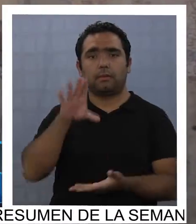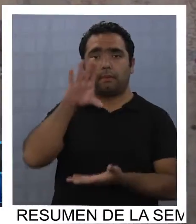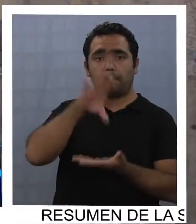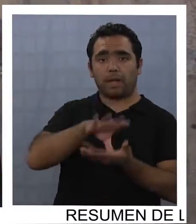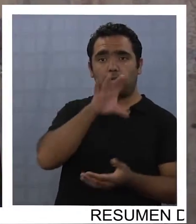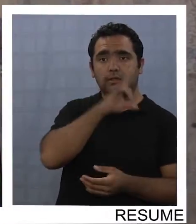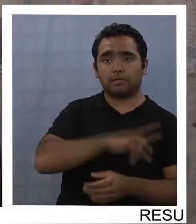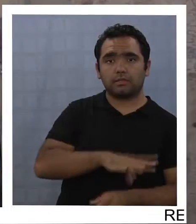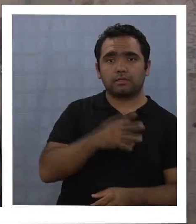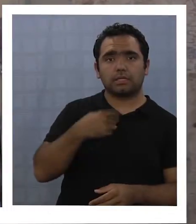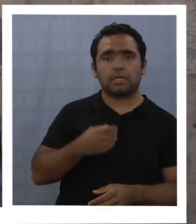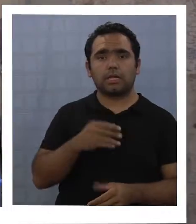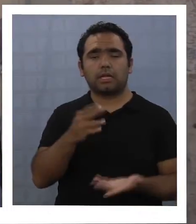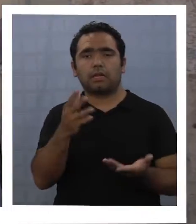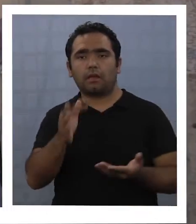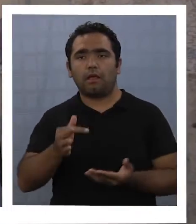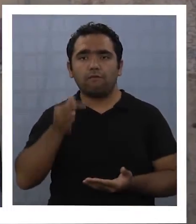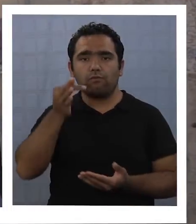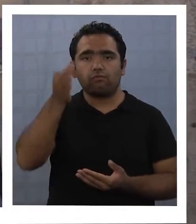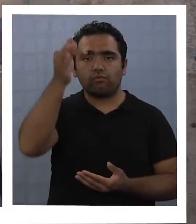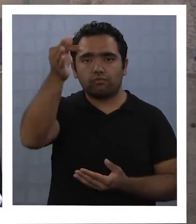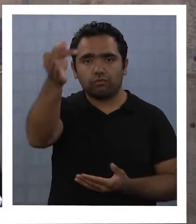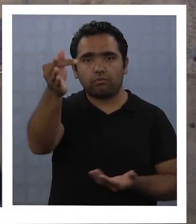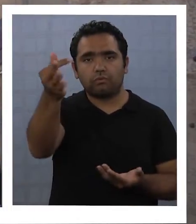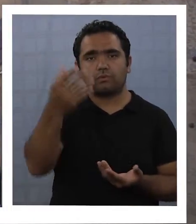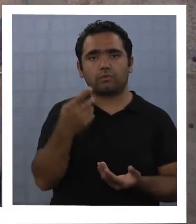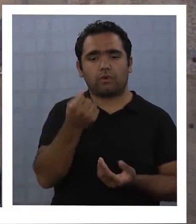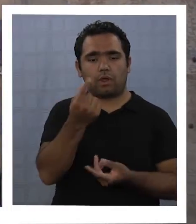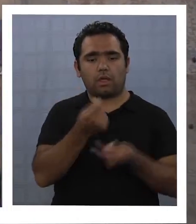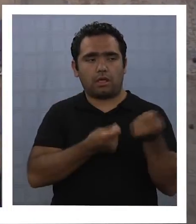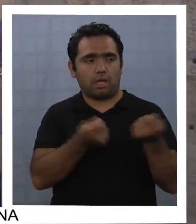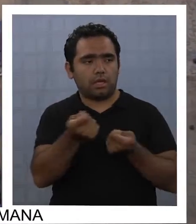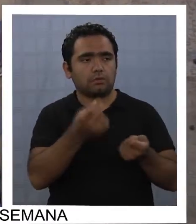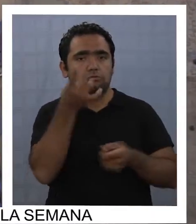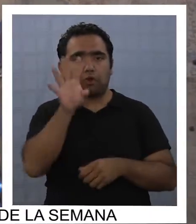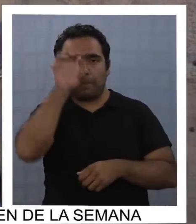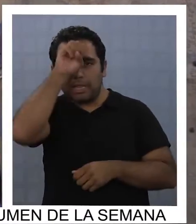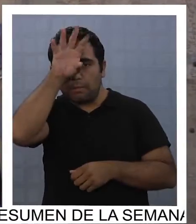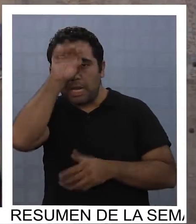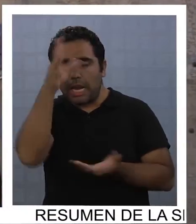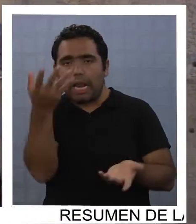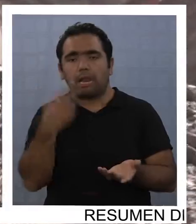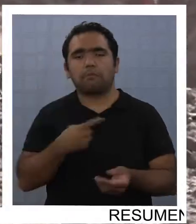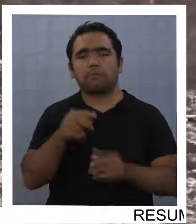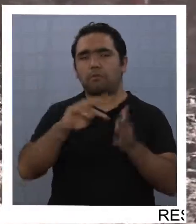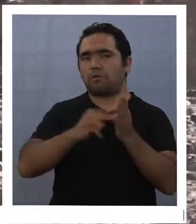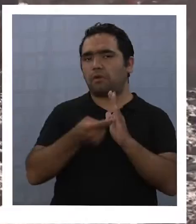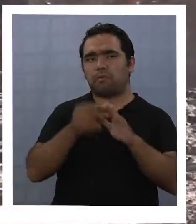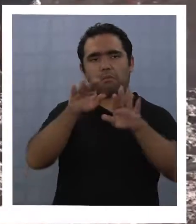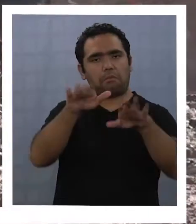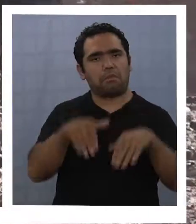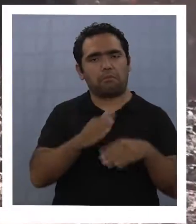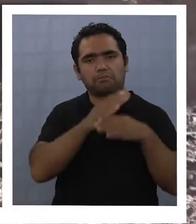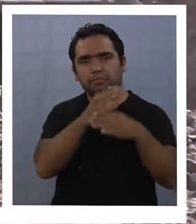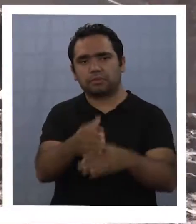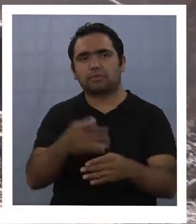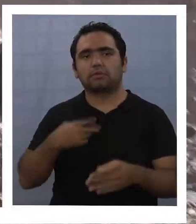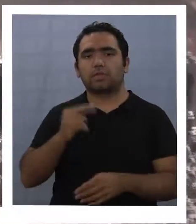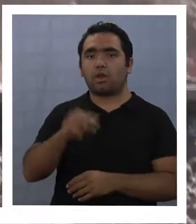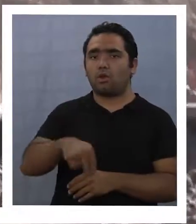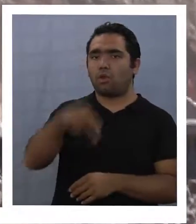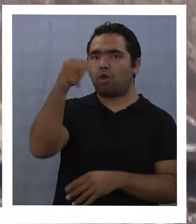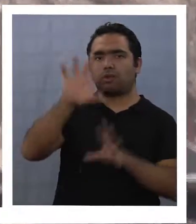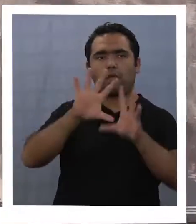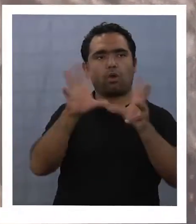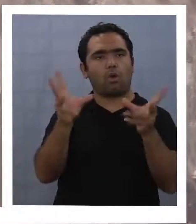distinto a futuro, diversificar la economía, vamos a seguir con los mismos problemas. O sea, el norte se está sacrificando completamente